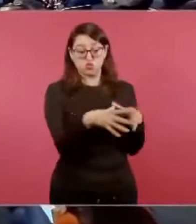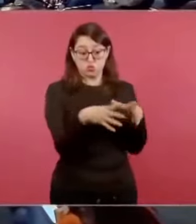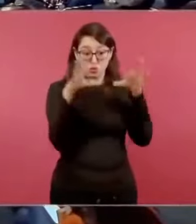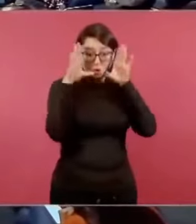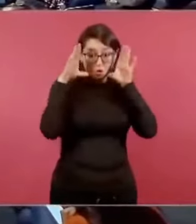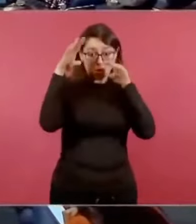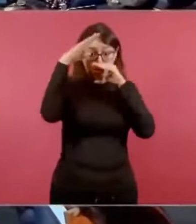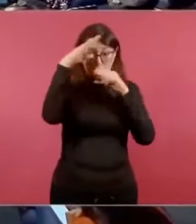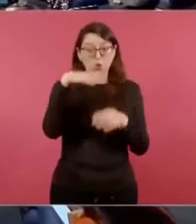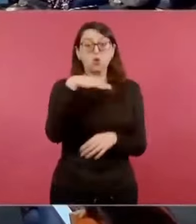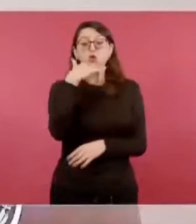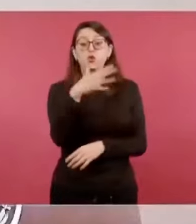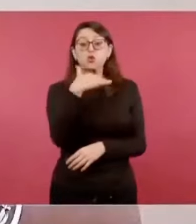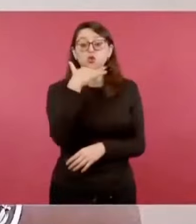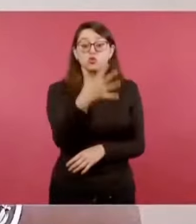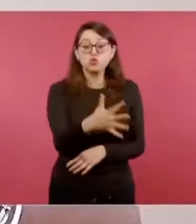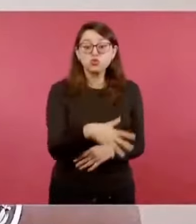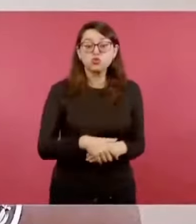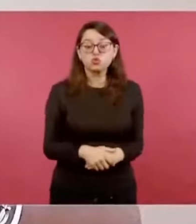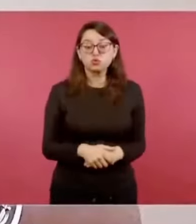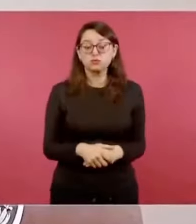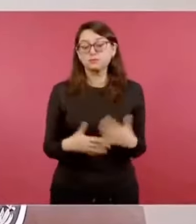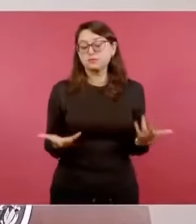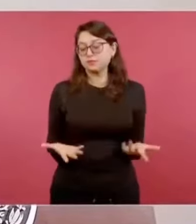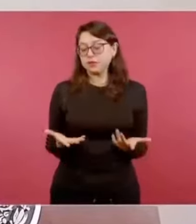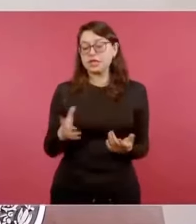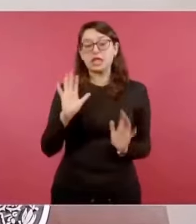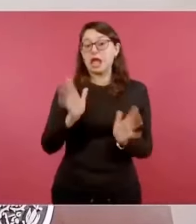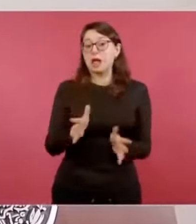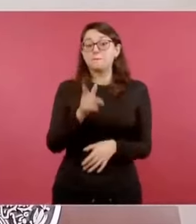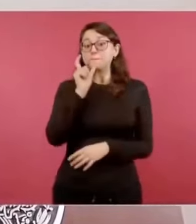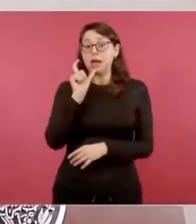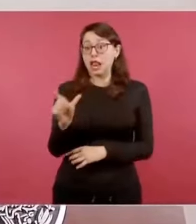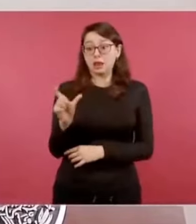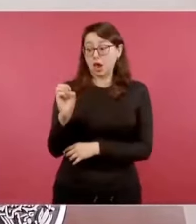corrupto, como ya no puedo hablar de oligarquía corrupta.